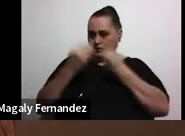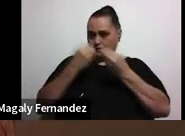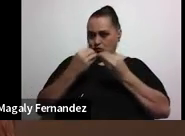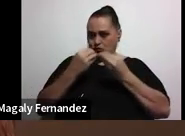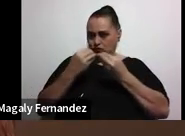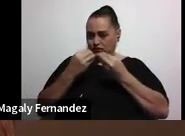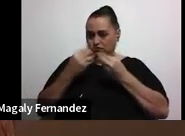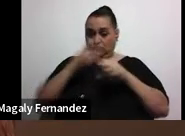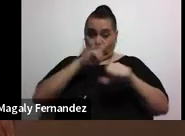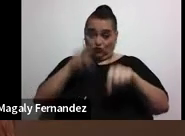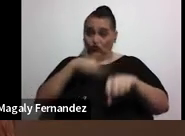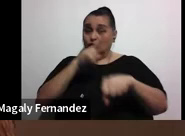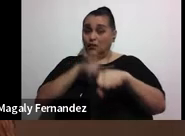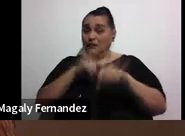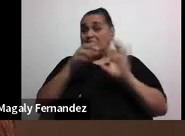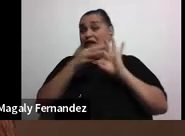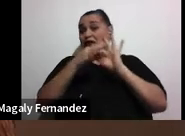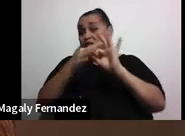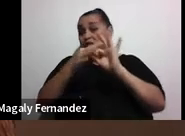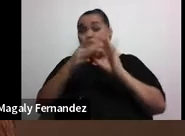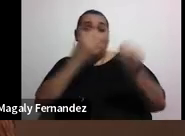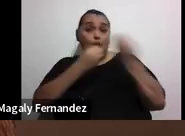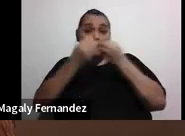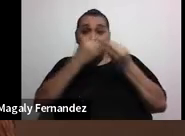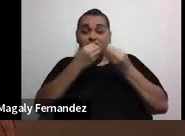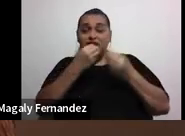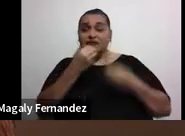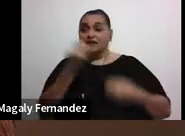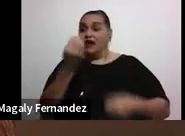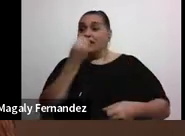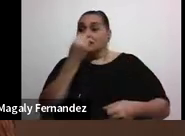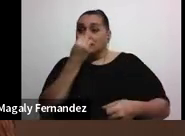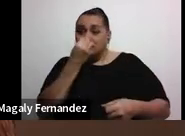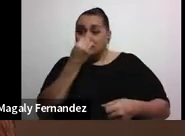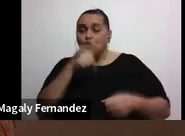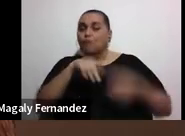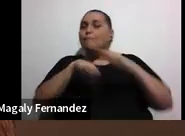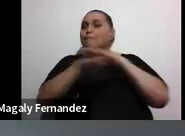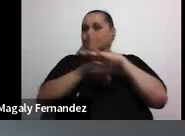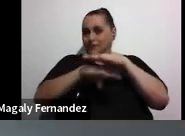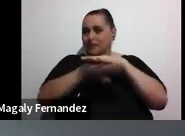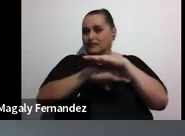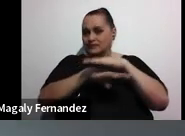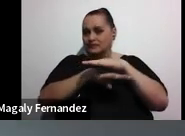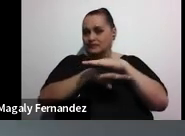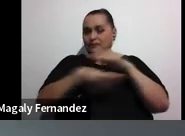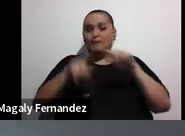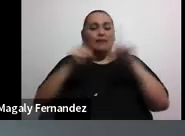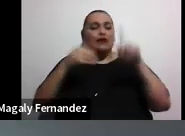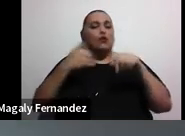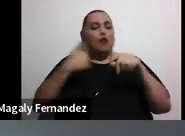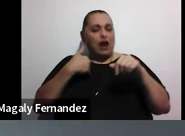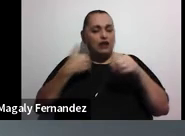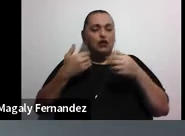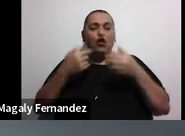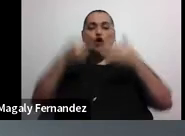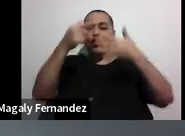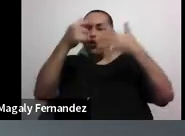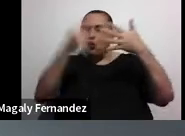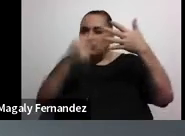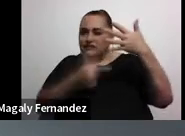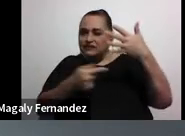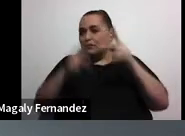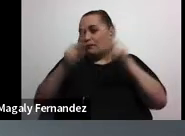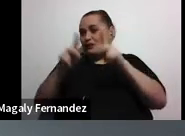Normalmente asociamos que la comida, la alimentación también es algo básico, pero hay ciertas cosas que la gente en ocasiones